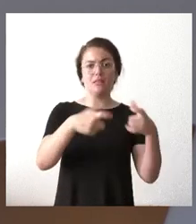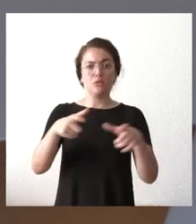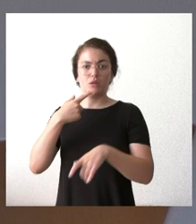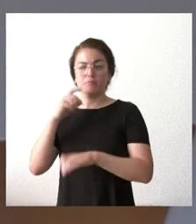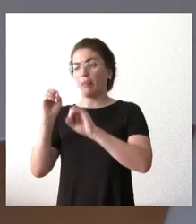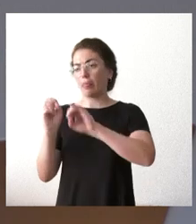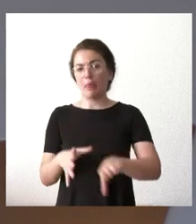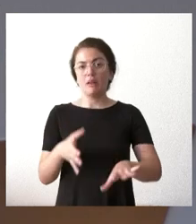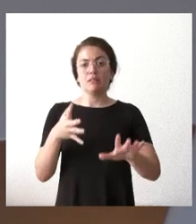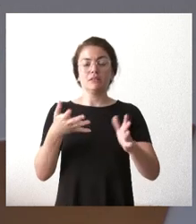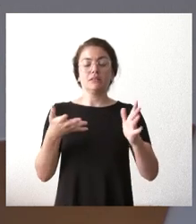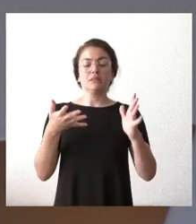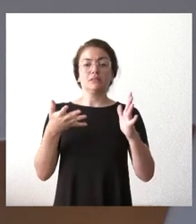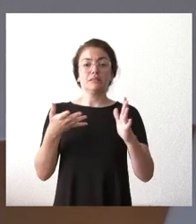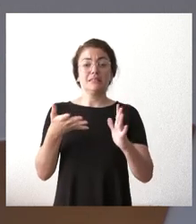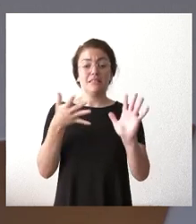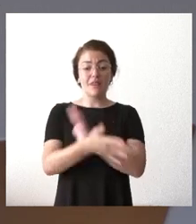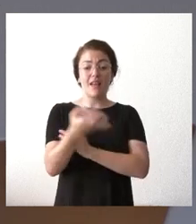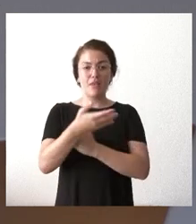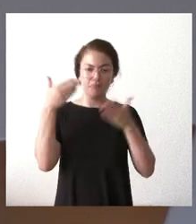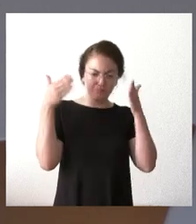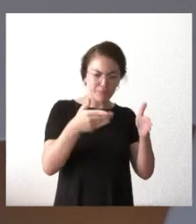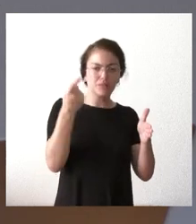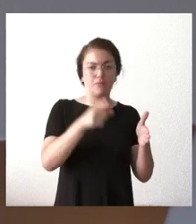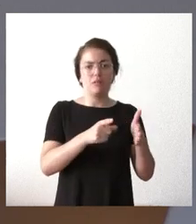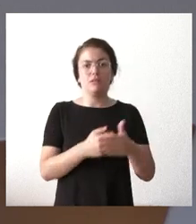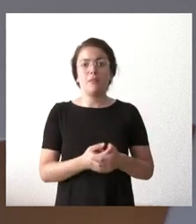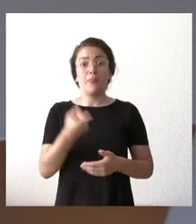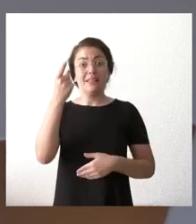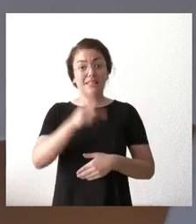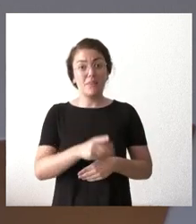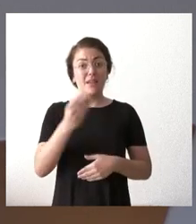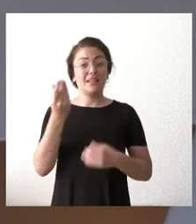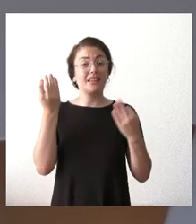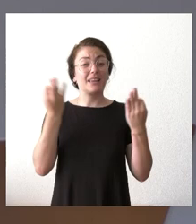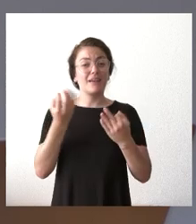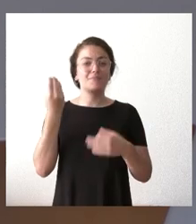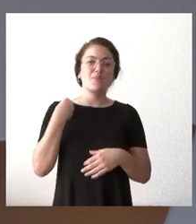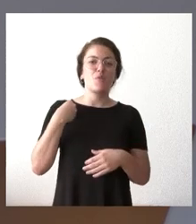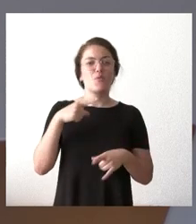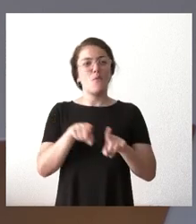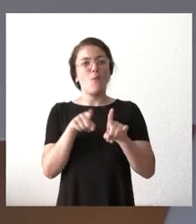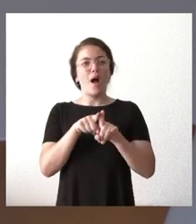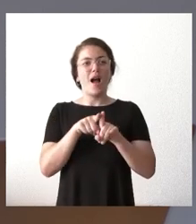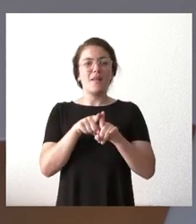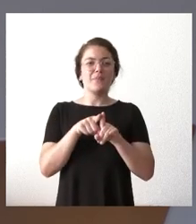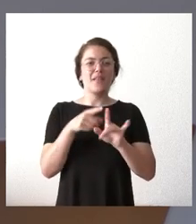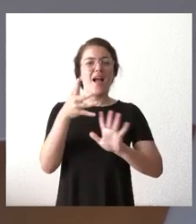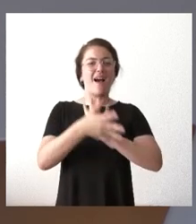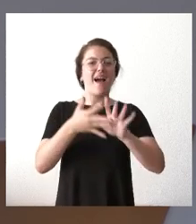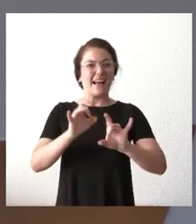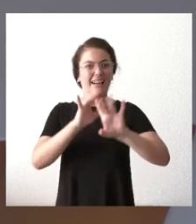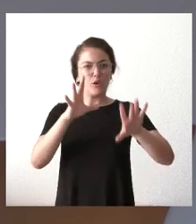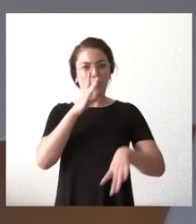factores y vectores y sobre eso hay que trabajar también y en el marco desde luego de un entendimiento claro y es que esto es un problema global que no